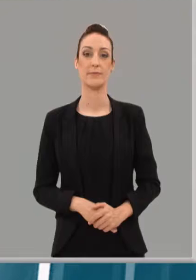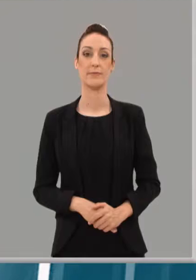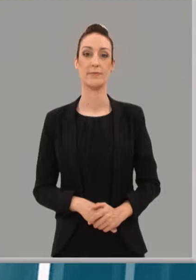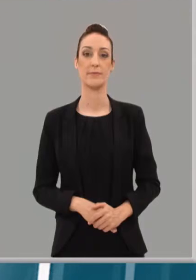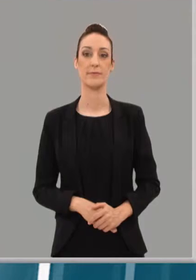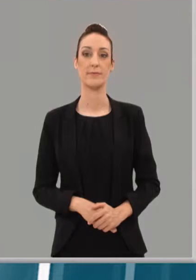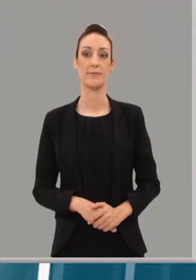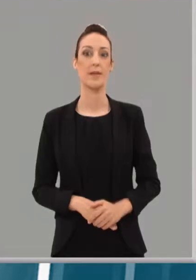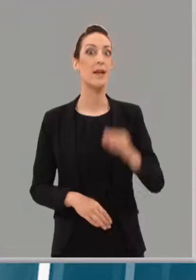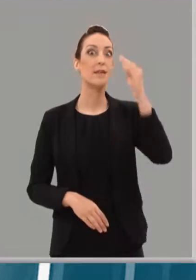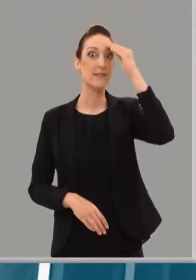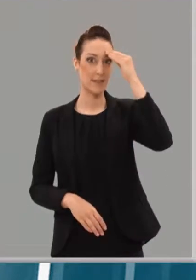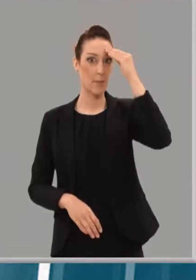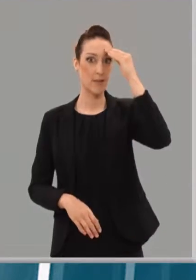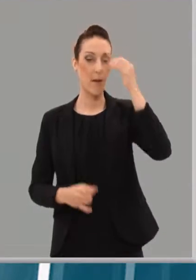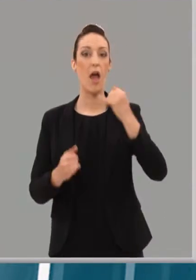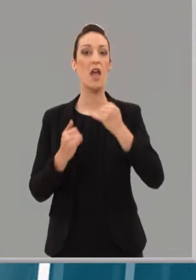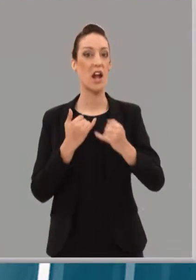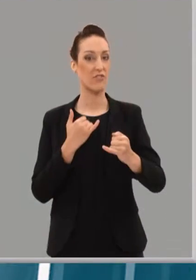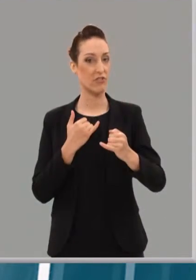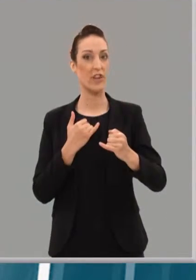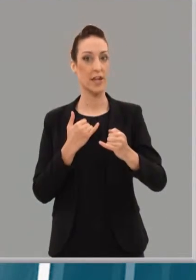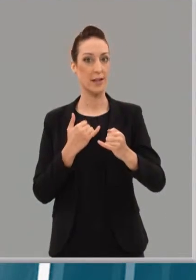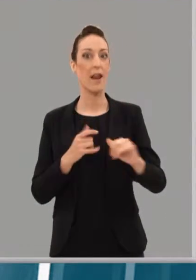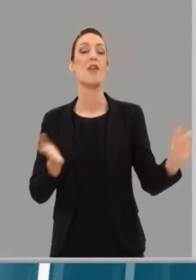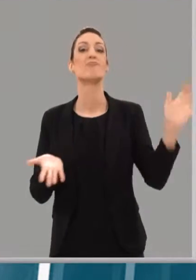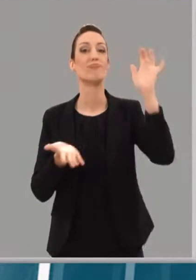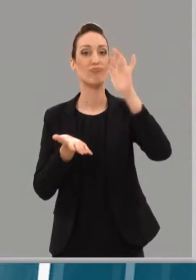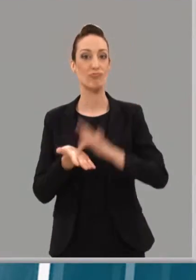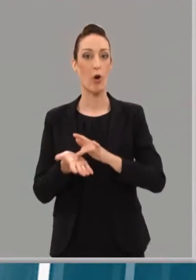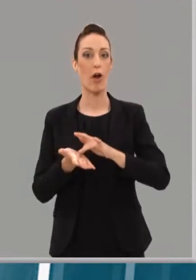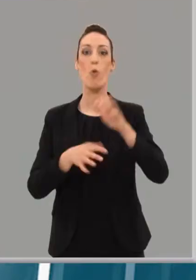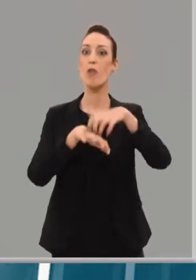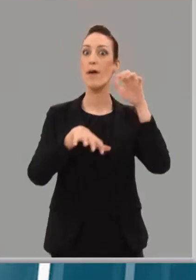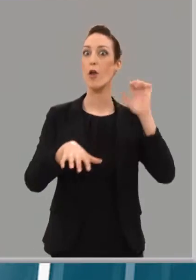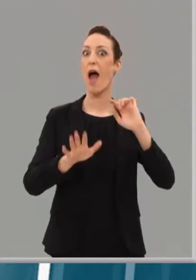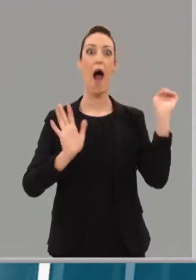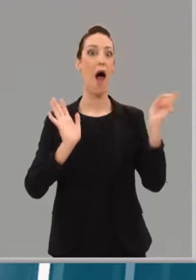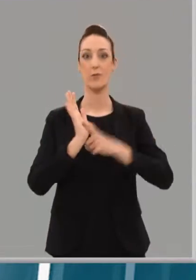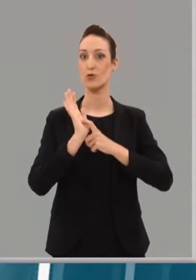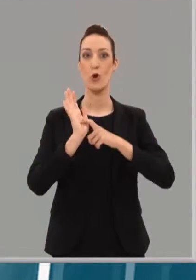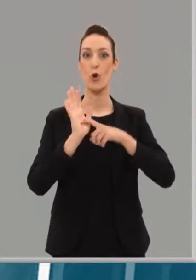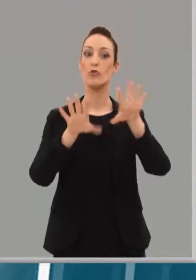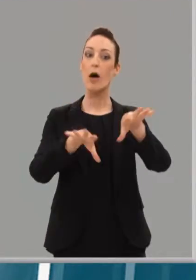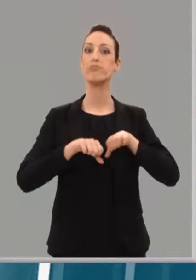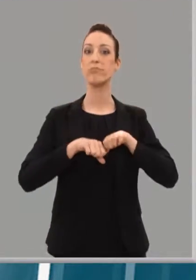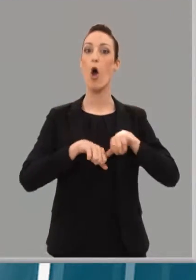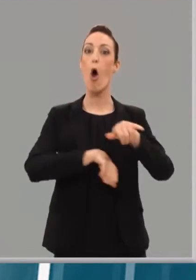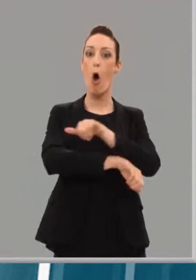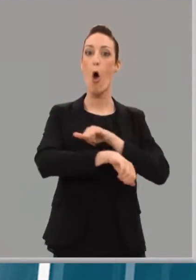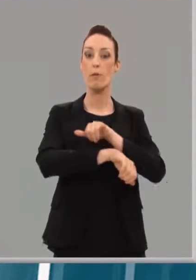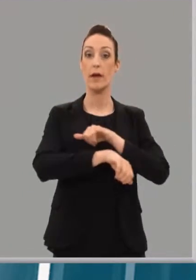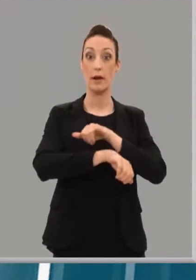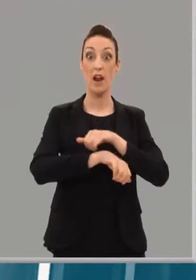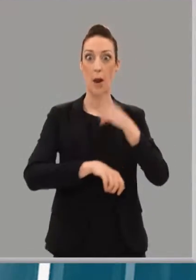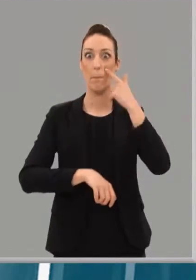Se preveía así, y así ha ocurrido, gobernar con la comodidad de una mayoría absoluta. Se antoja difícil en los nuevos tiempos.